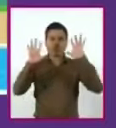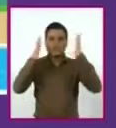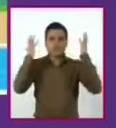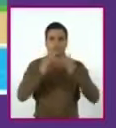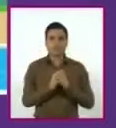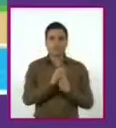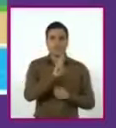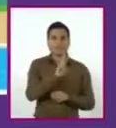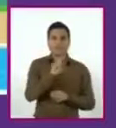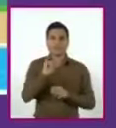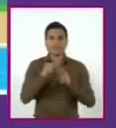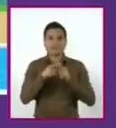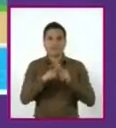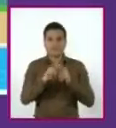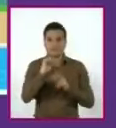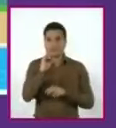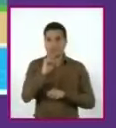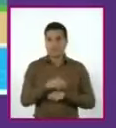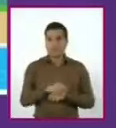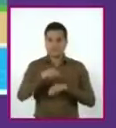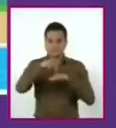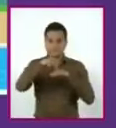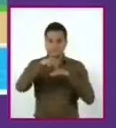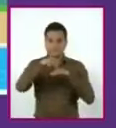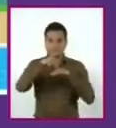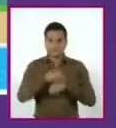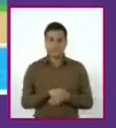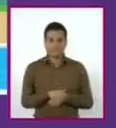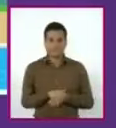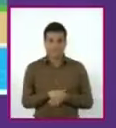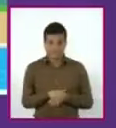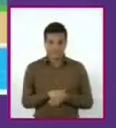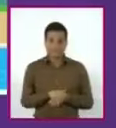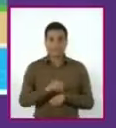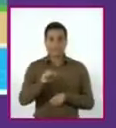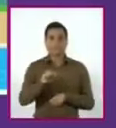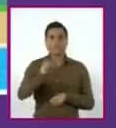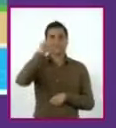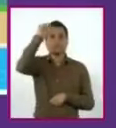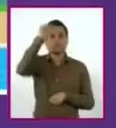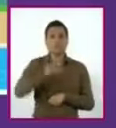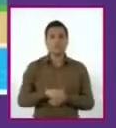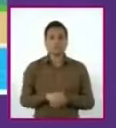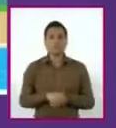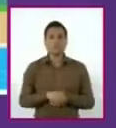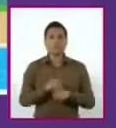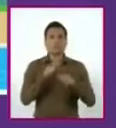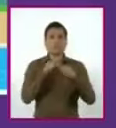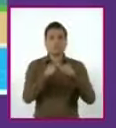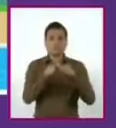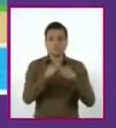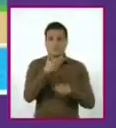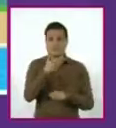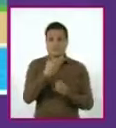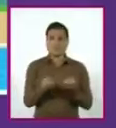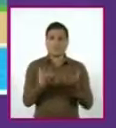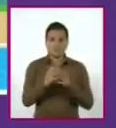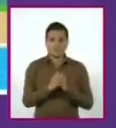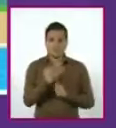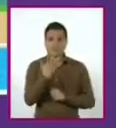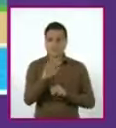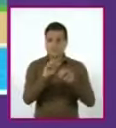es igual a cero, igual que el tiempo. La altura, representada con la letra H, es de 10 metros.